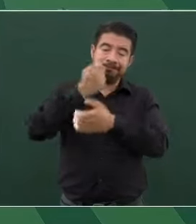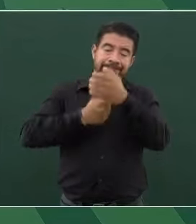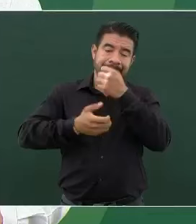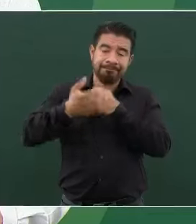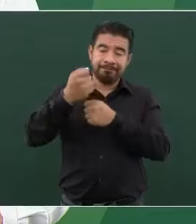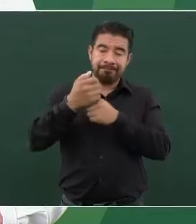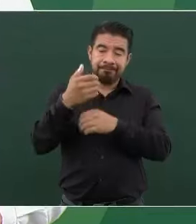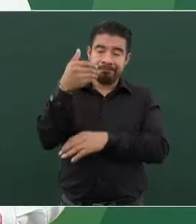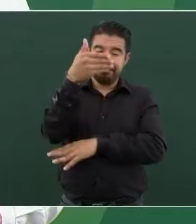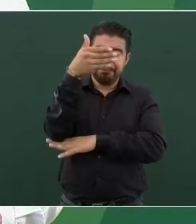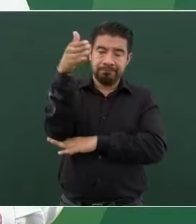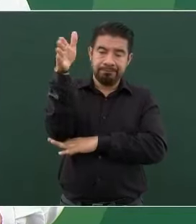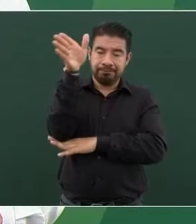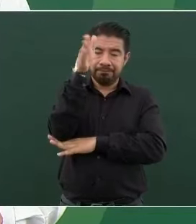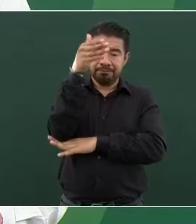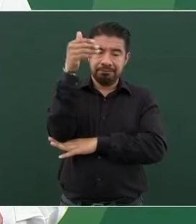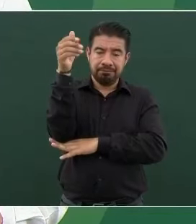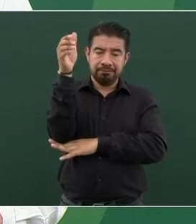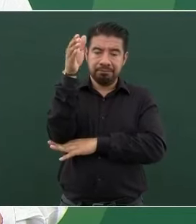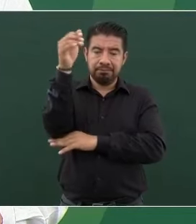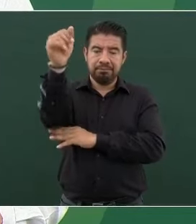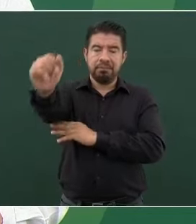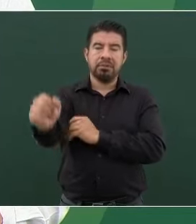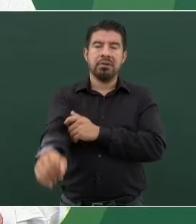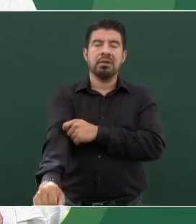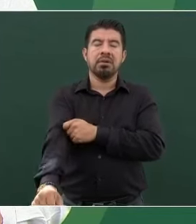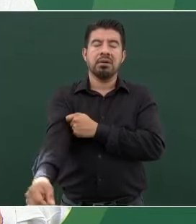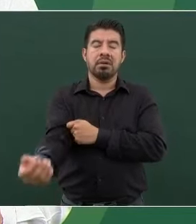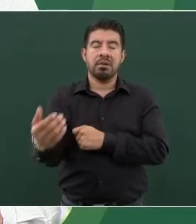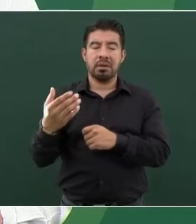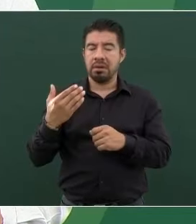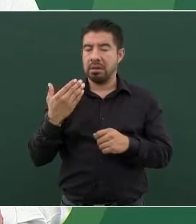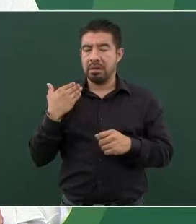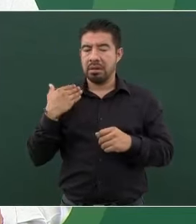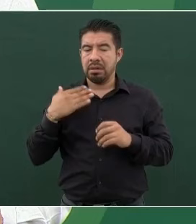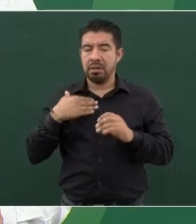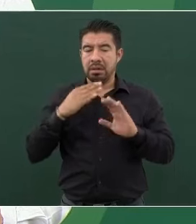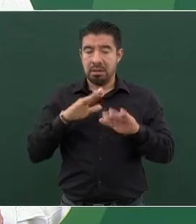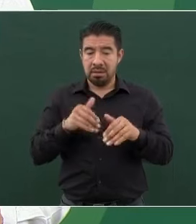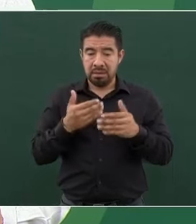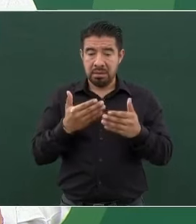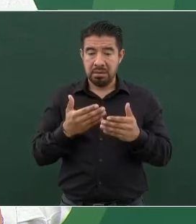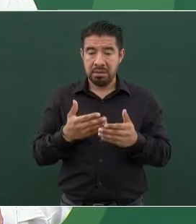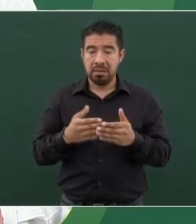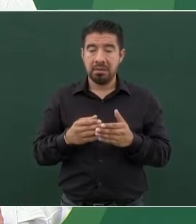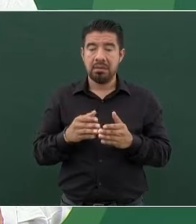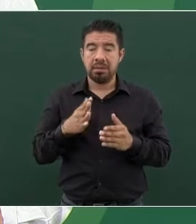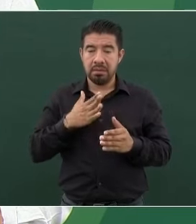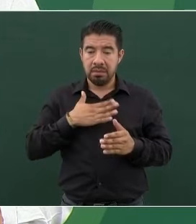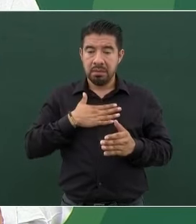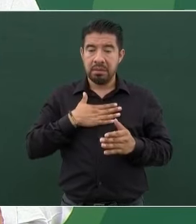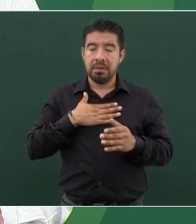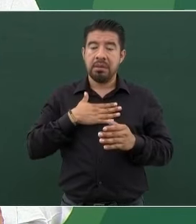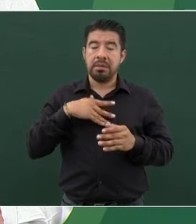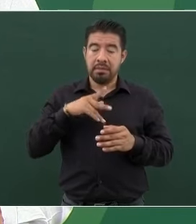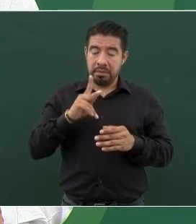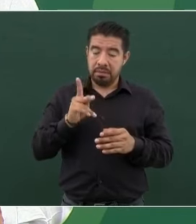Eso hasta ahora me lo plantearon. De todas formas, la instrucción